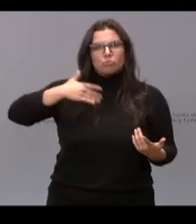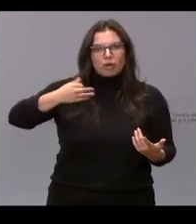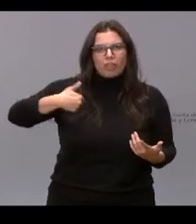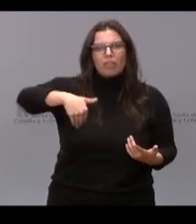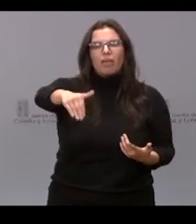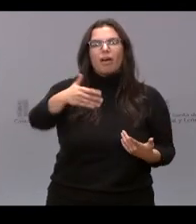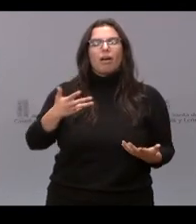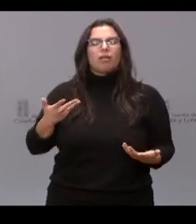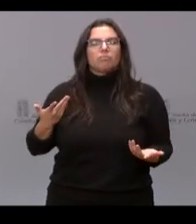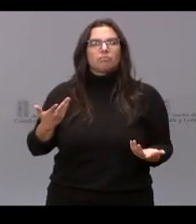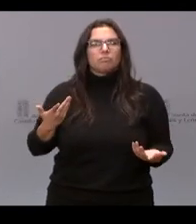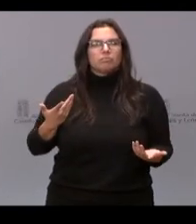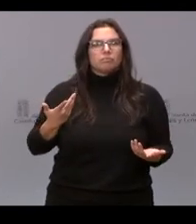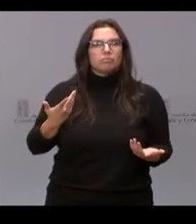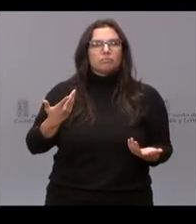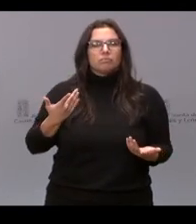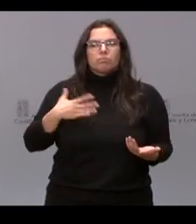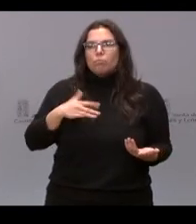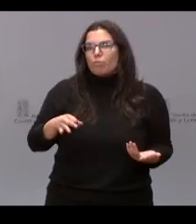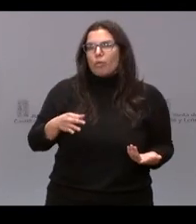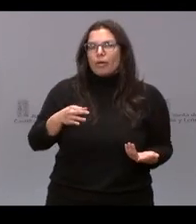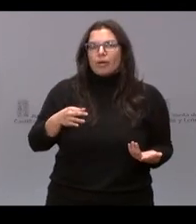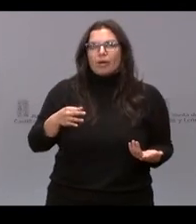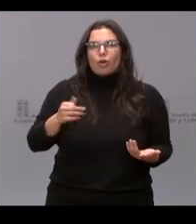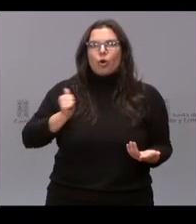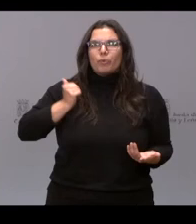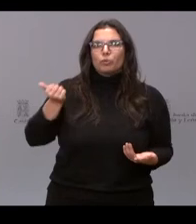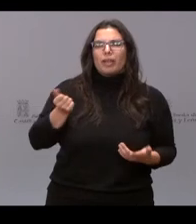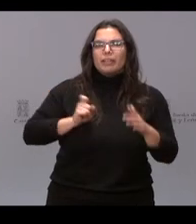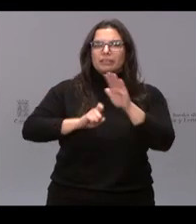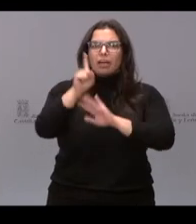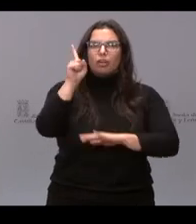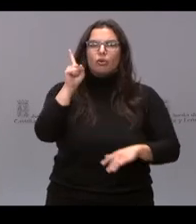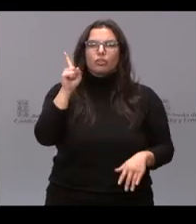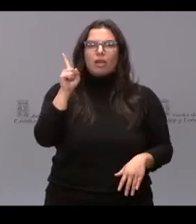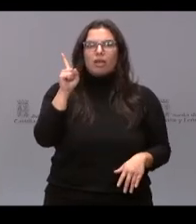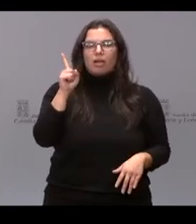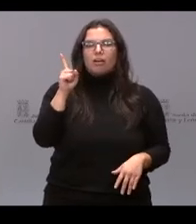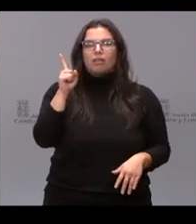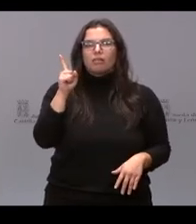vuestra disposición, como digo, poder tener la oportunidad de desarrollar un